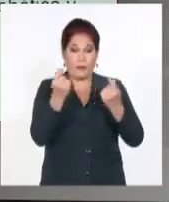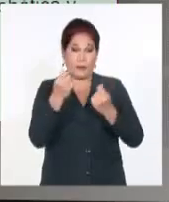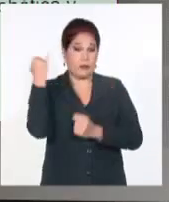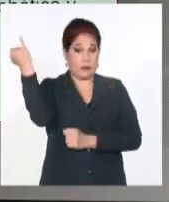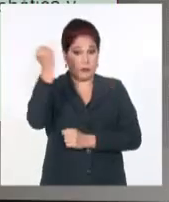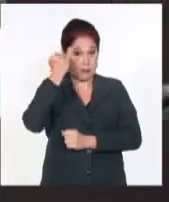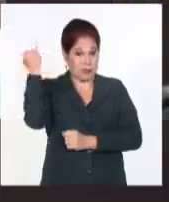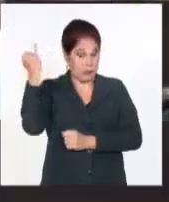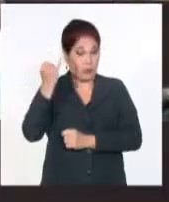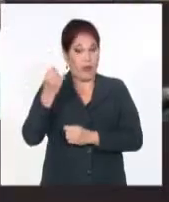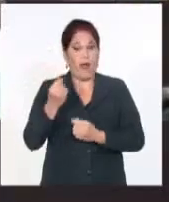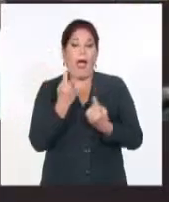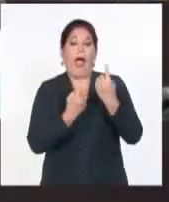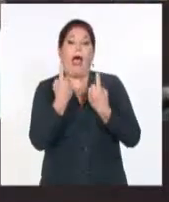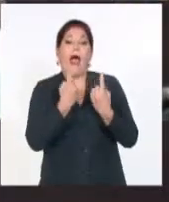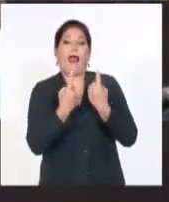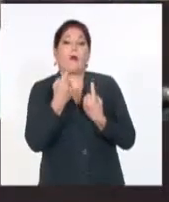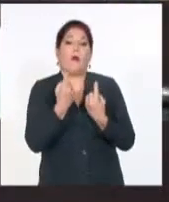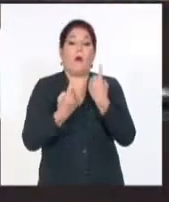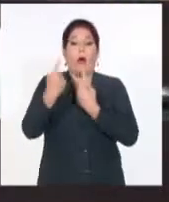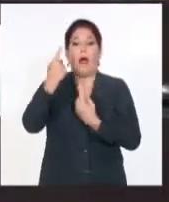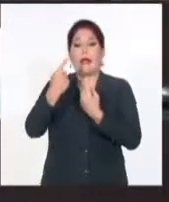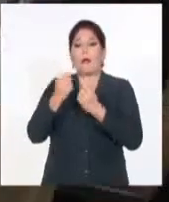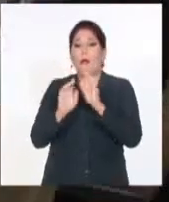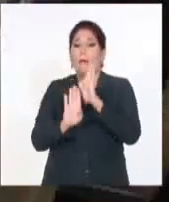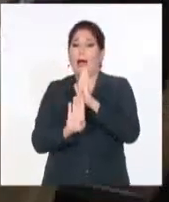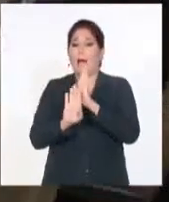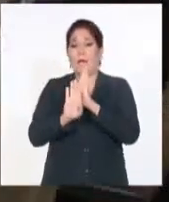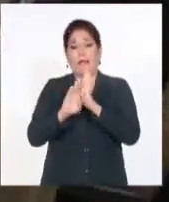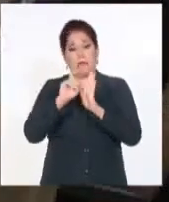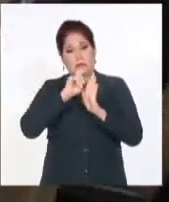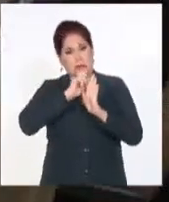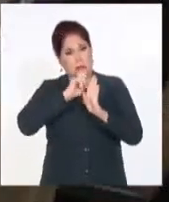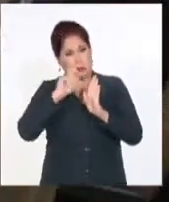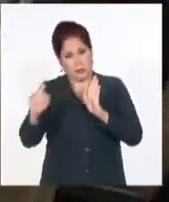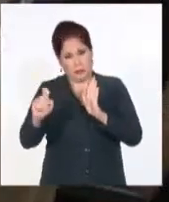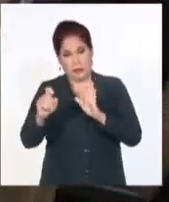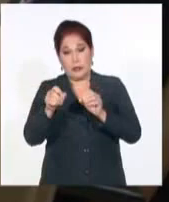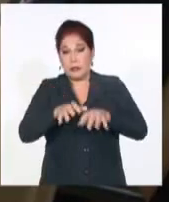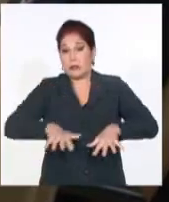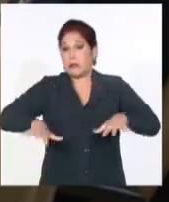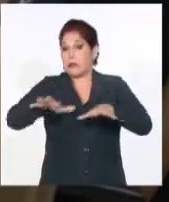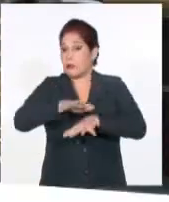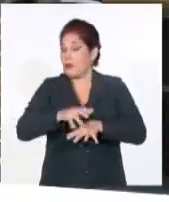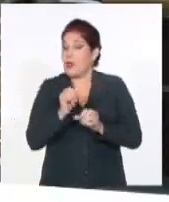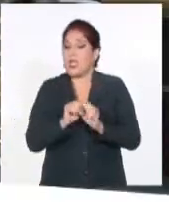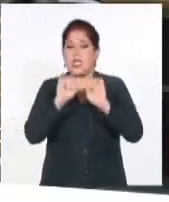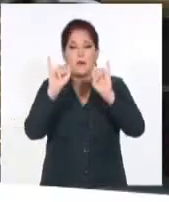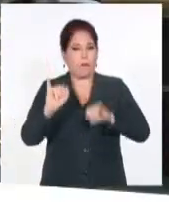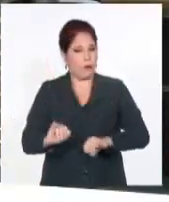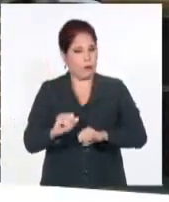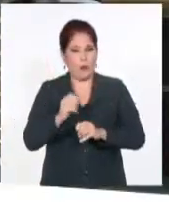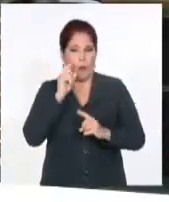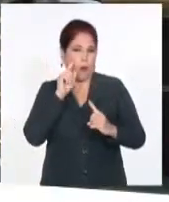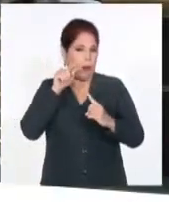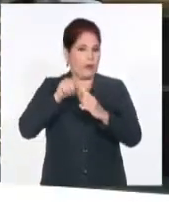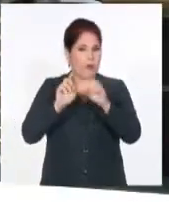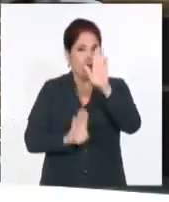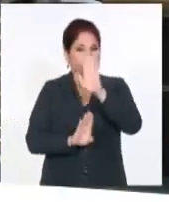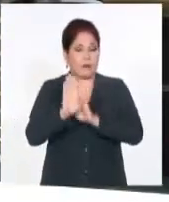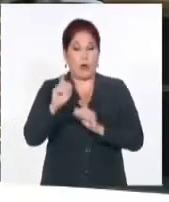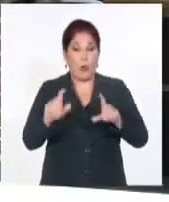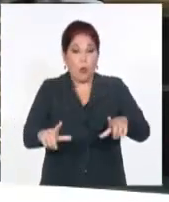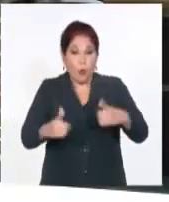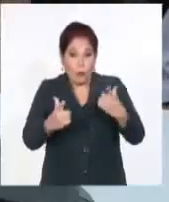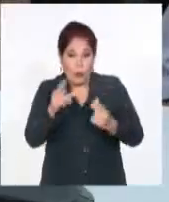no ofrece alternativas para los países en desarrollo, afirmó. Un panorama que hace imposible cumplir con los objetivos de desarrollo sostenible